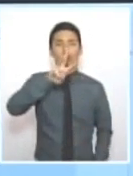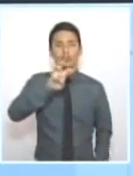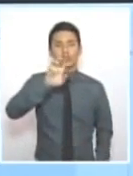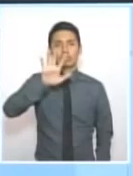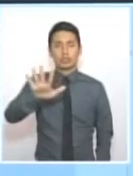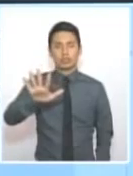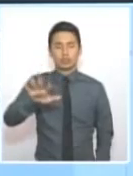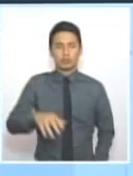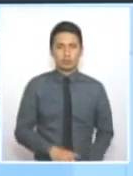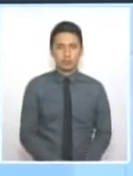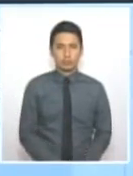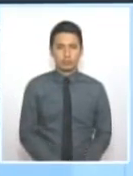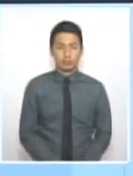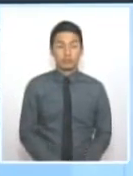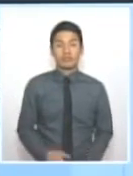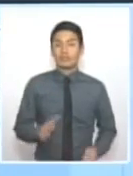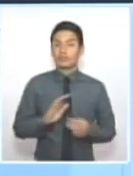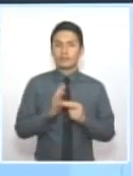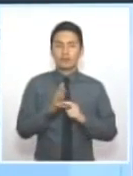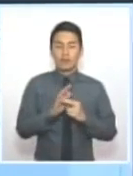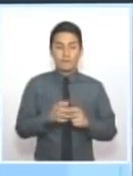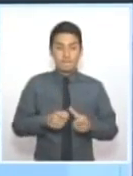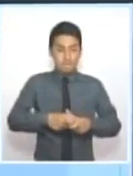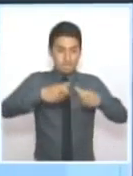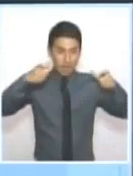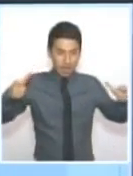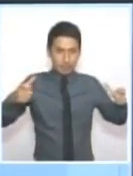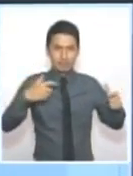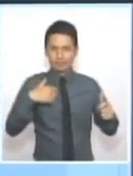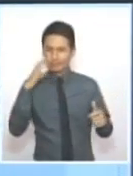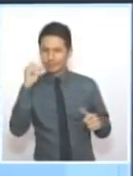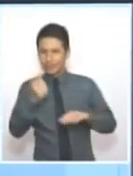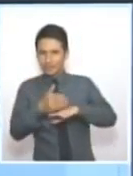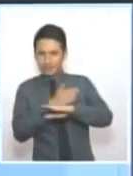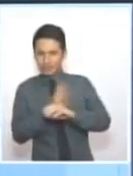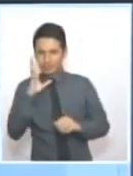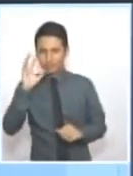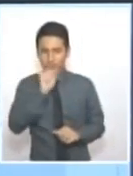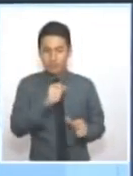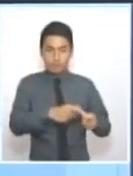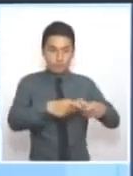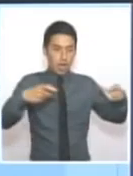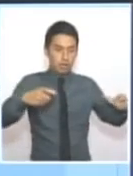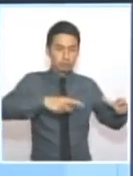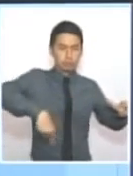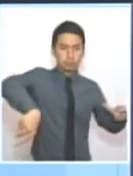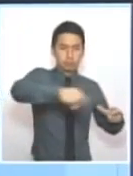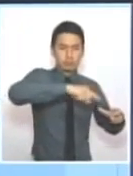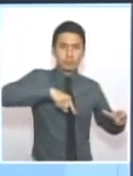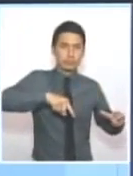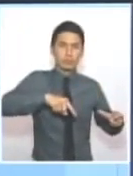La gran mayoría, como habíamos anotado anteriormente, no